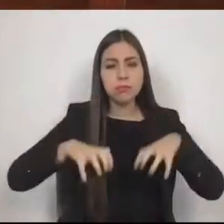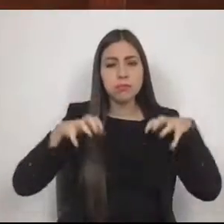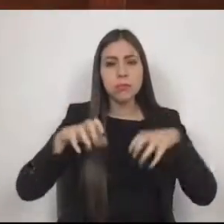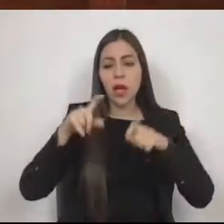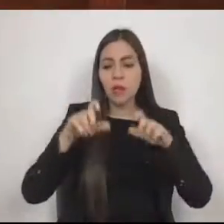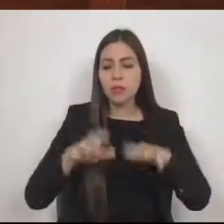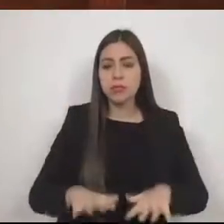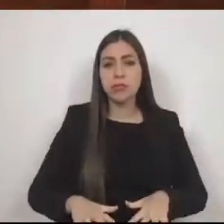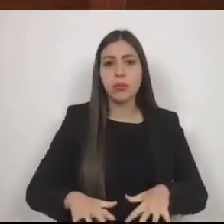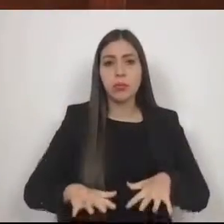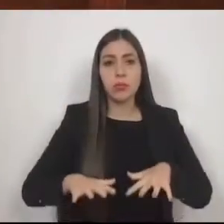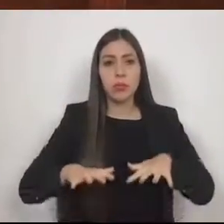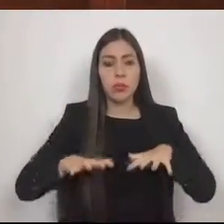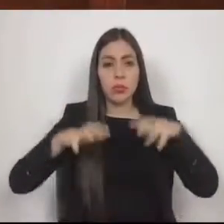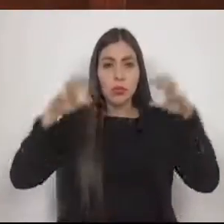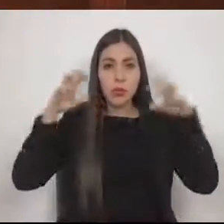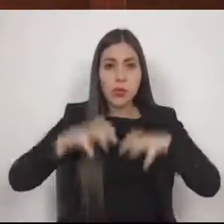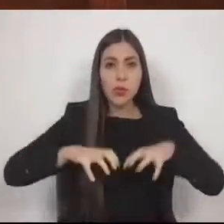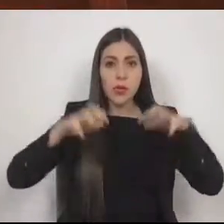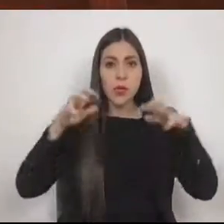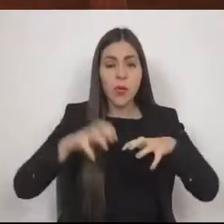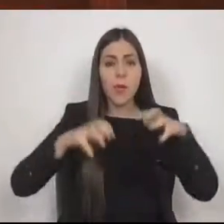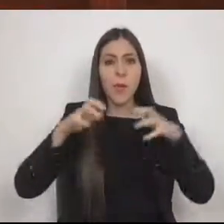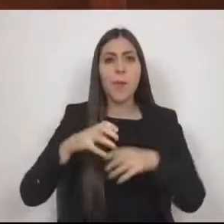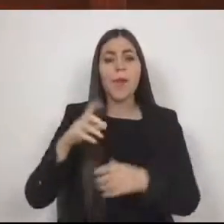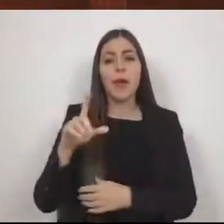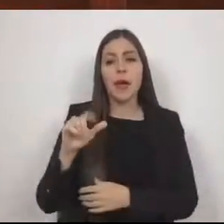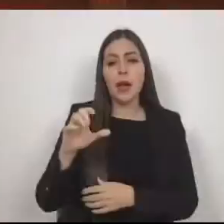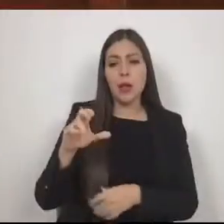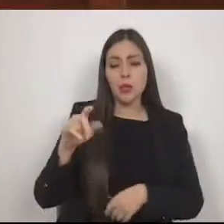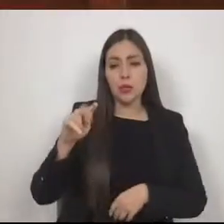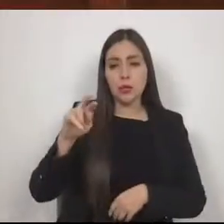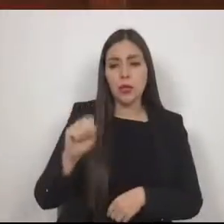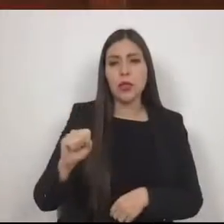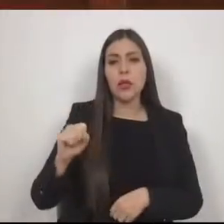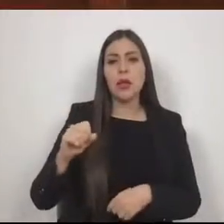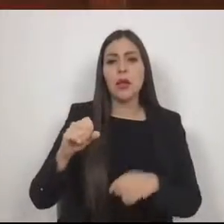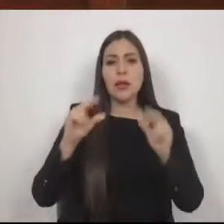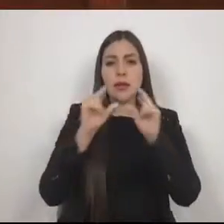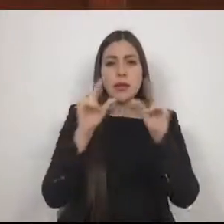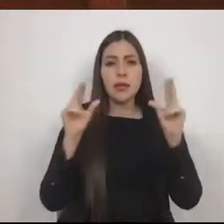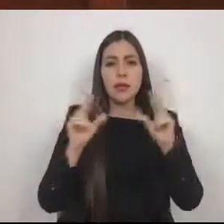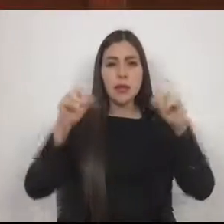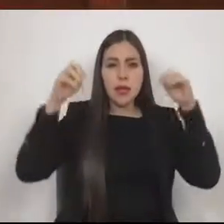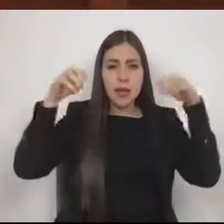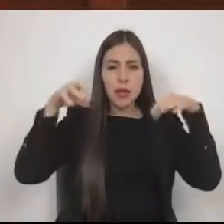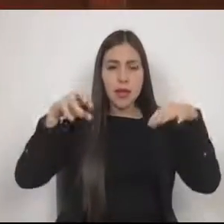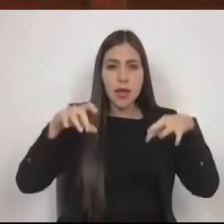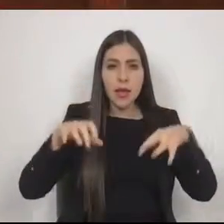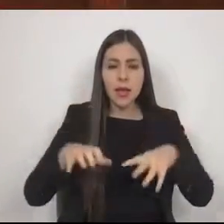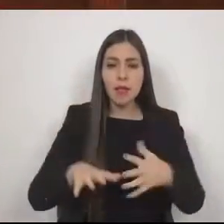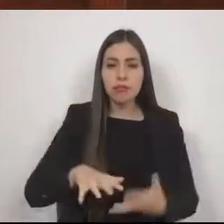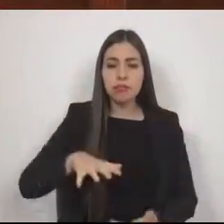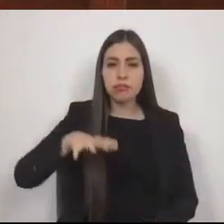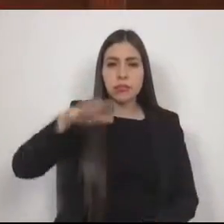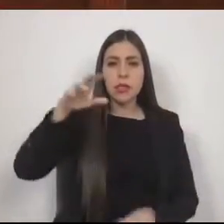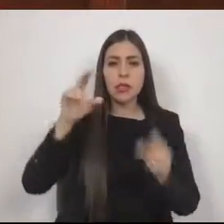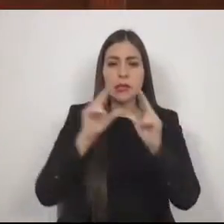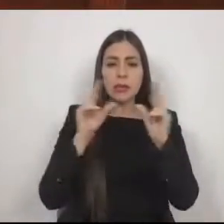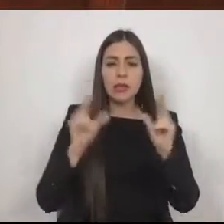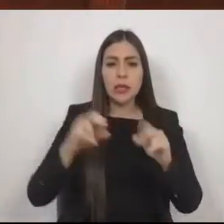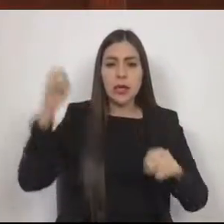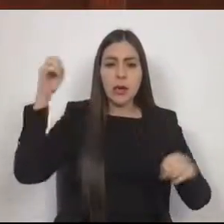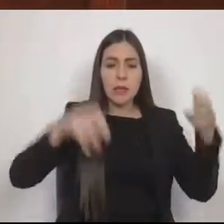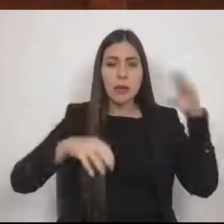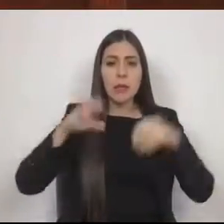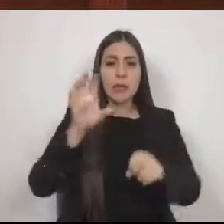pluviales, fluviales, lacustres, tormentas de nieve, granizo, polvo, electricidad, heladas,